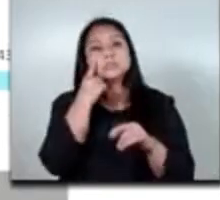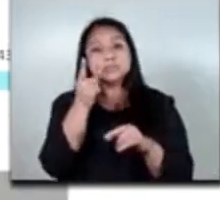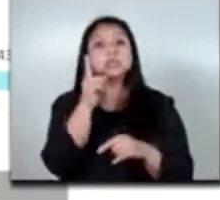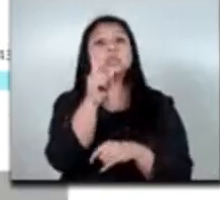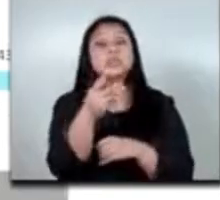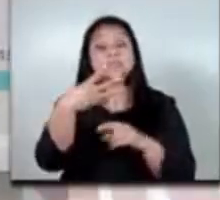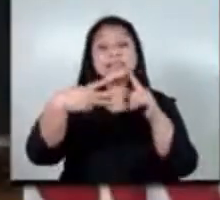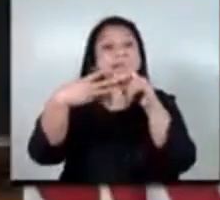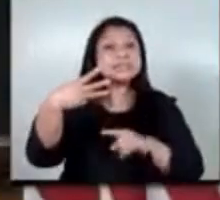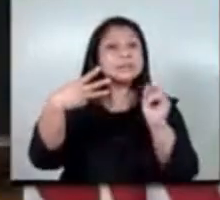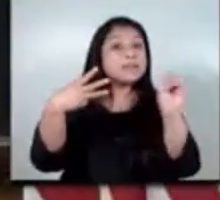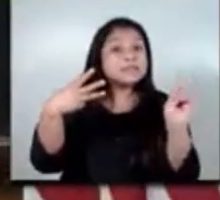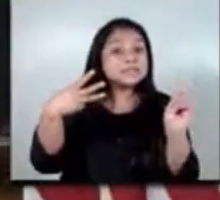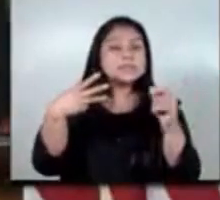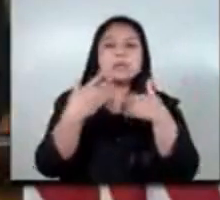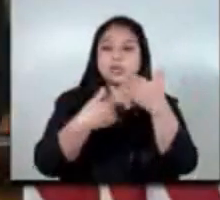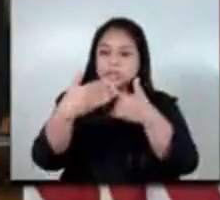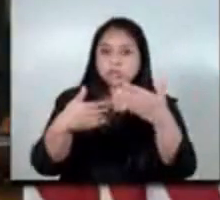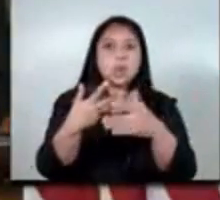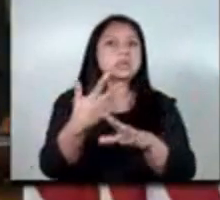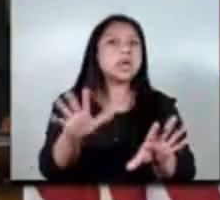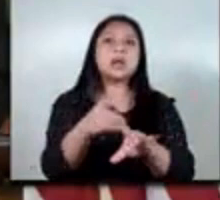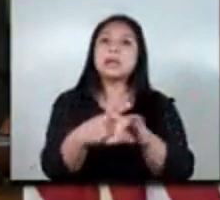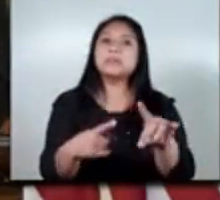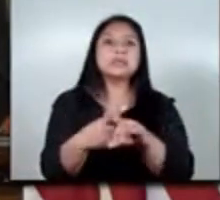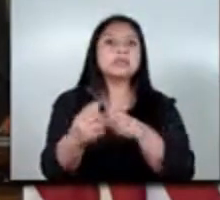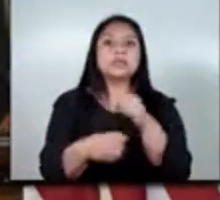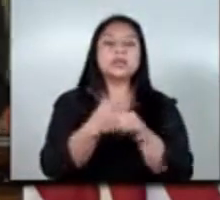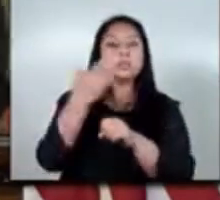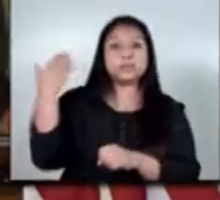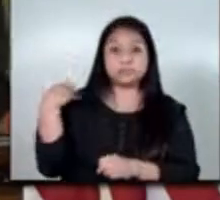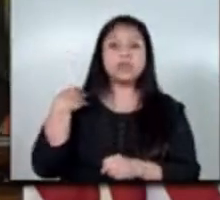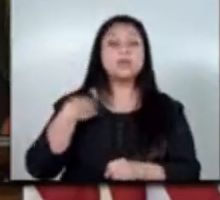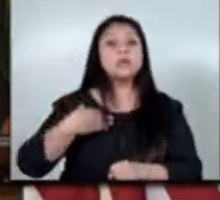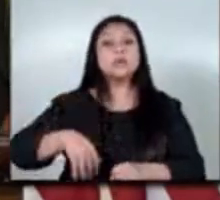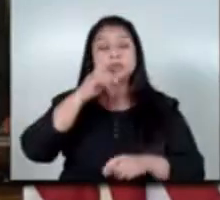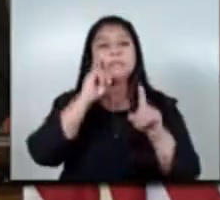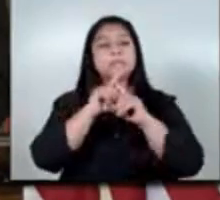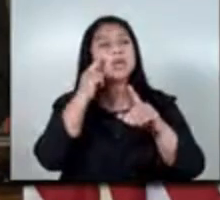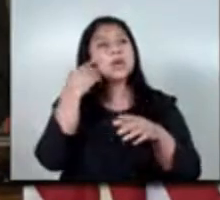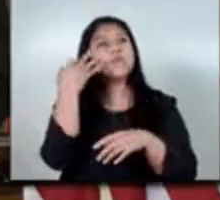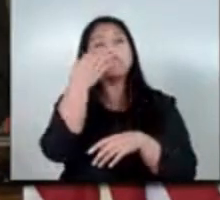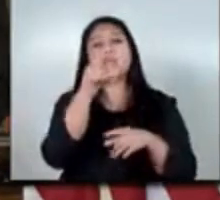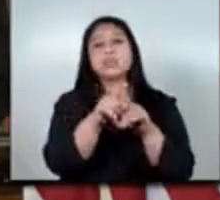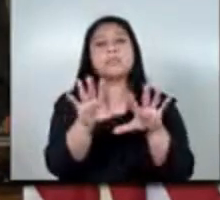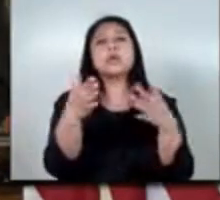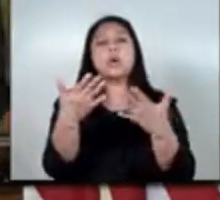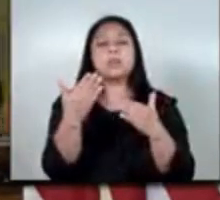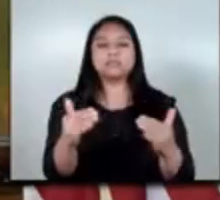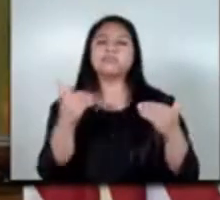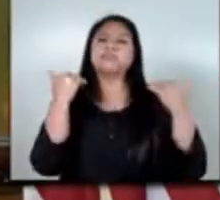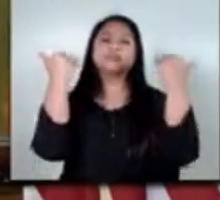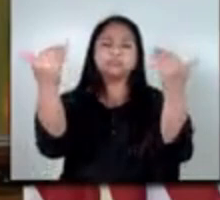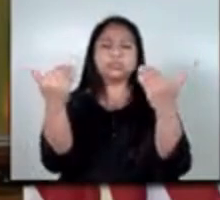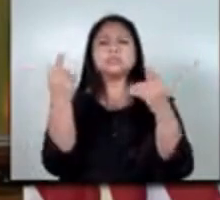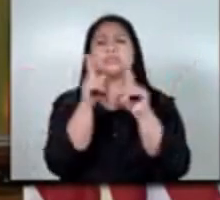primer trimestre del año y ya vamos casi que a la mitad de lo que se logró el año pasado las perspectivas es superarlo con creces sobre todo con